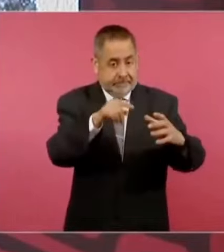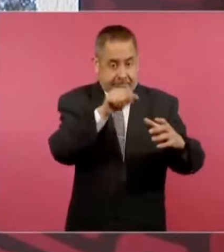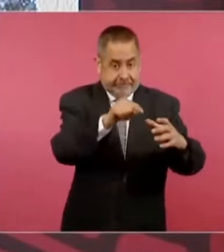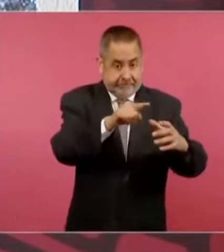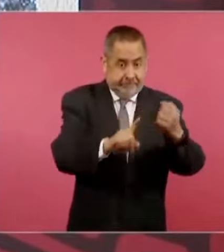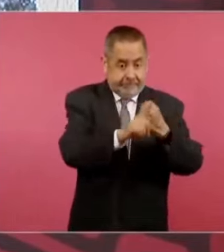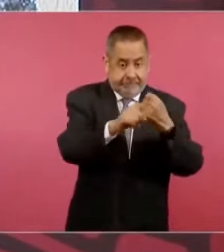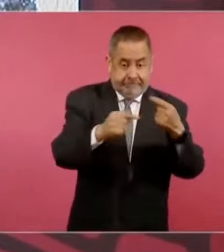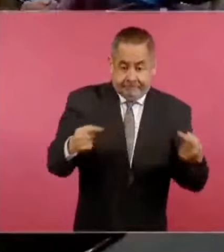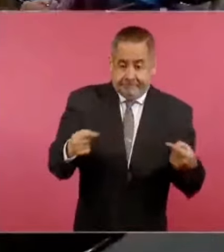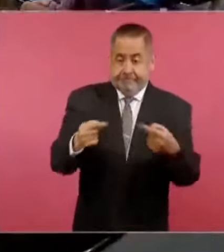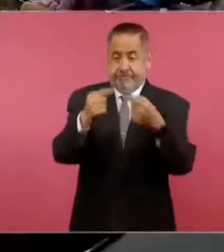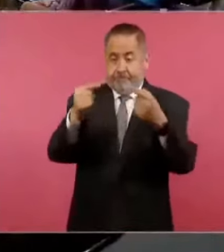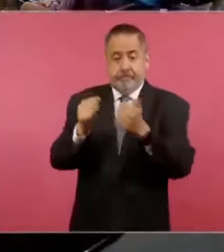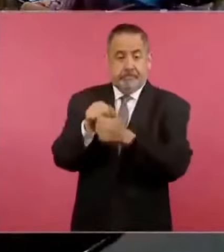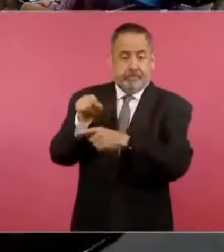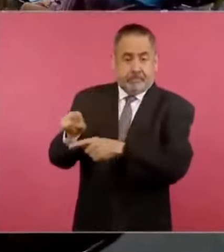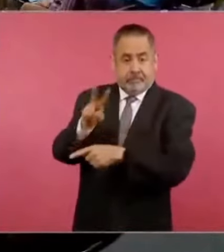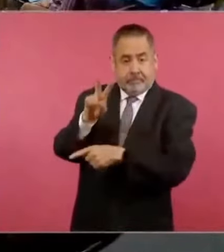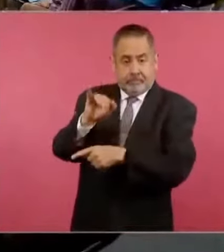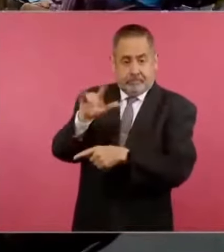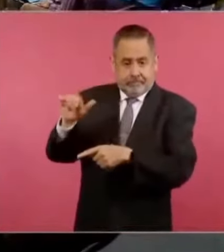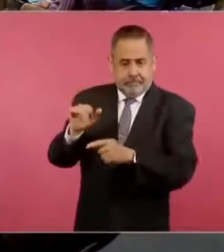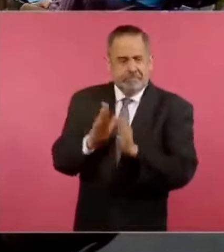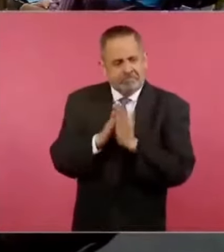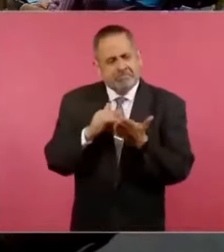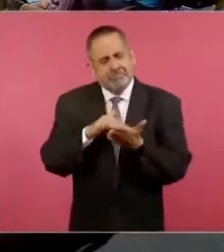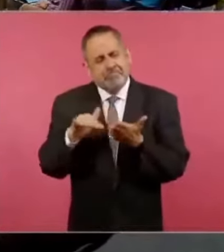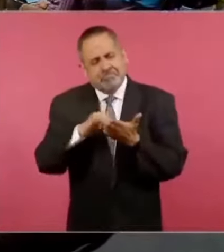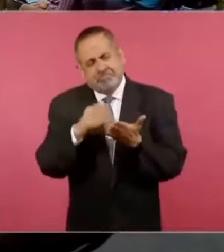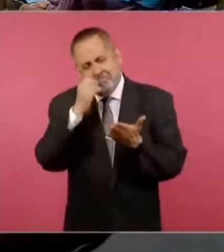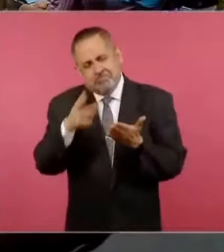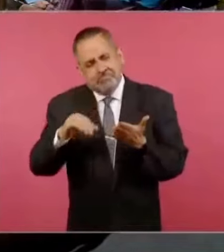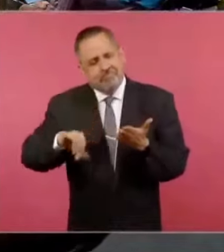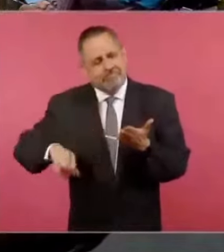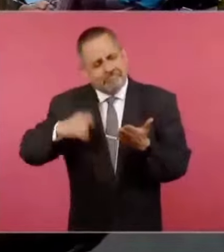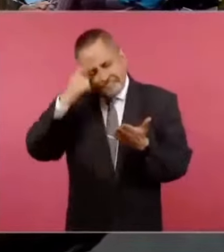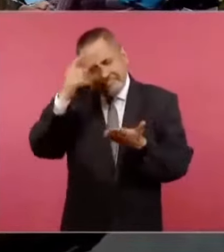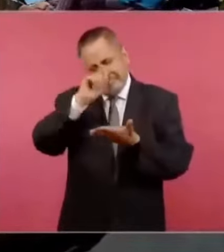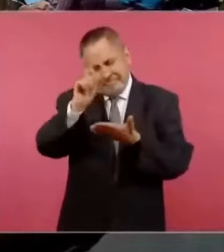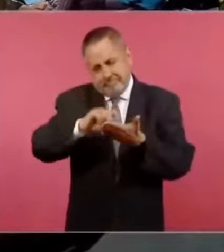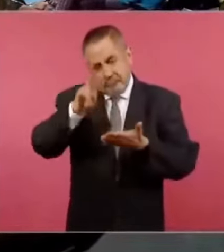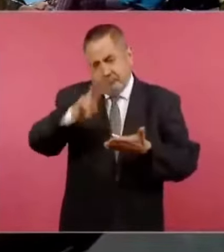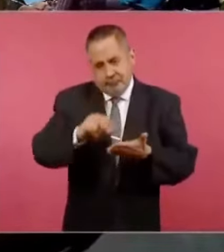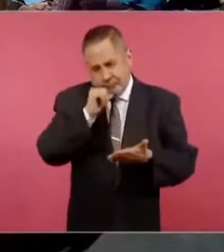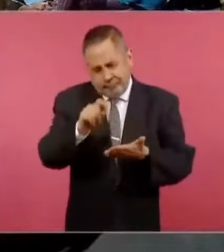es una buena novela que se llama La Sangre al Río.